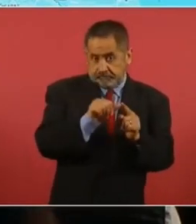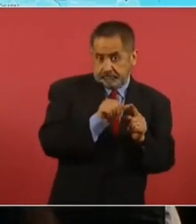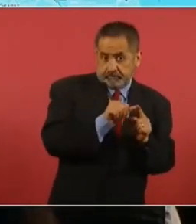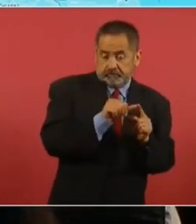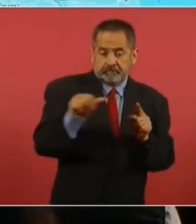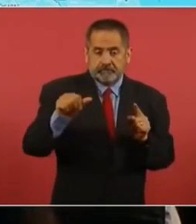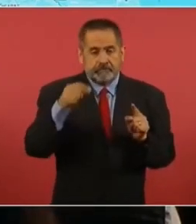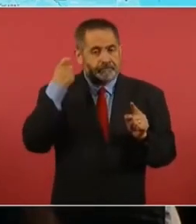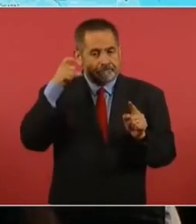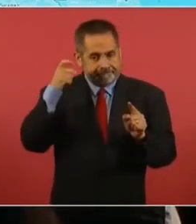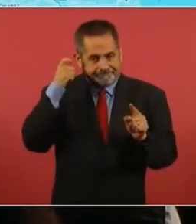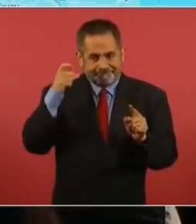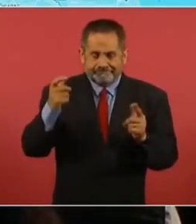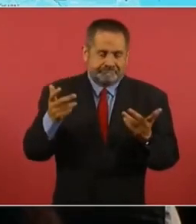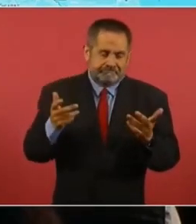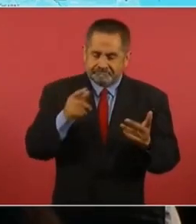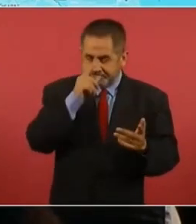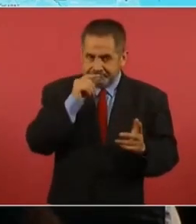Querétaro,